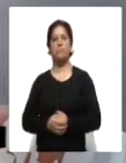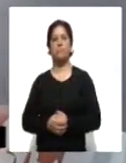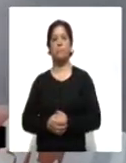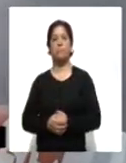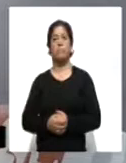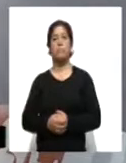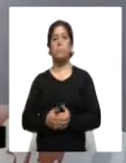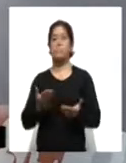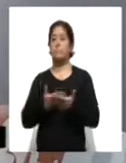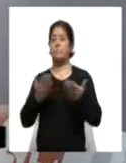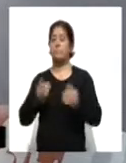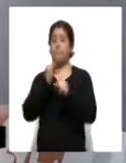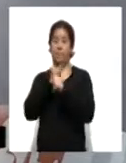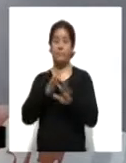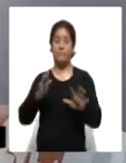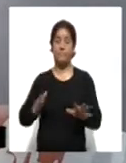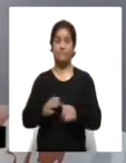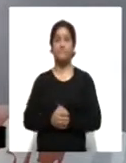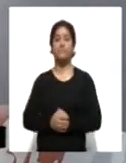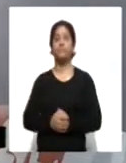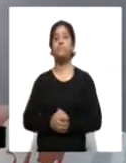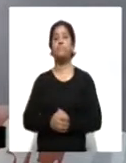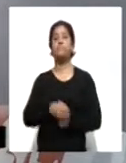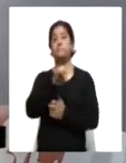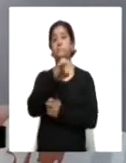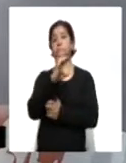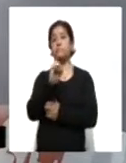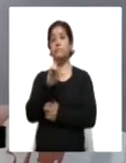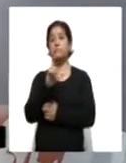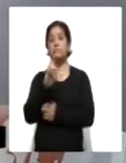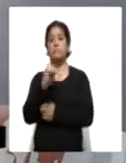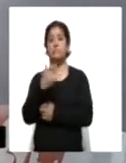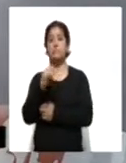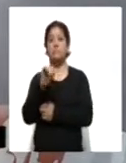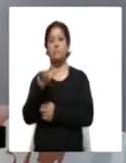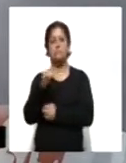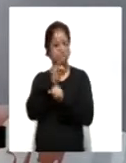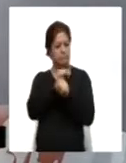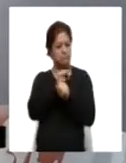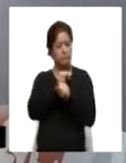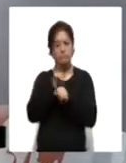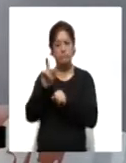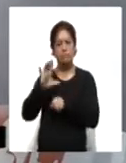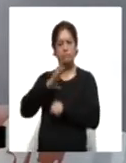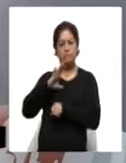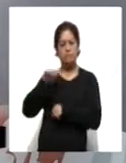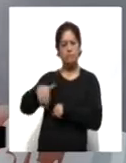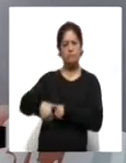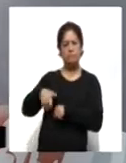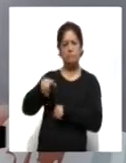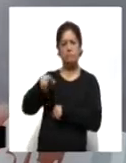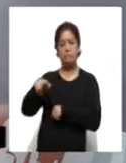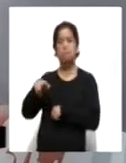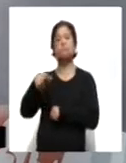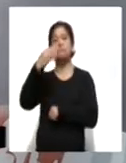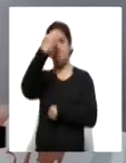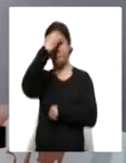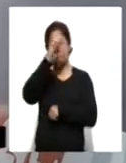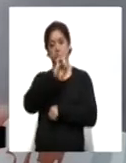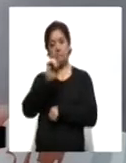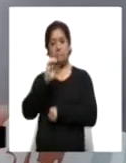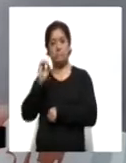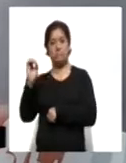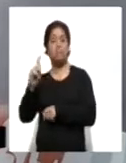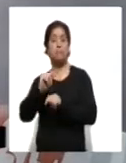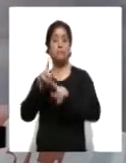Continuamos con la información. La Coordinación General de Ecología abrió una investigación por un incidente ocurrido en un área del zoológico de Tlaxcala. Aquí le